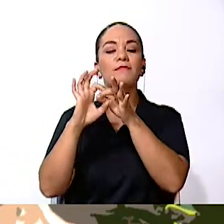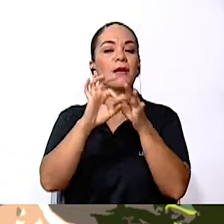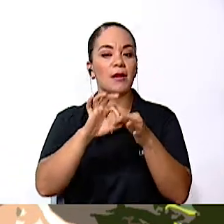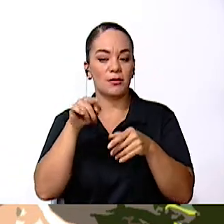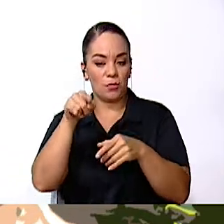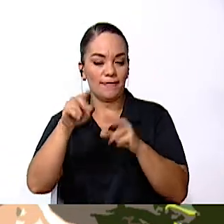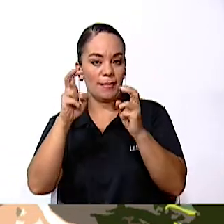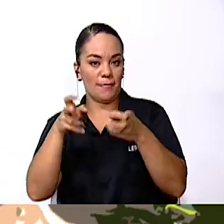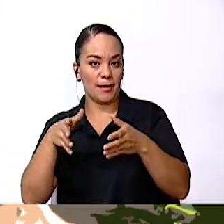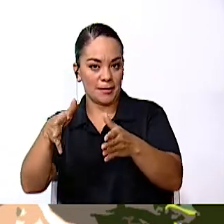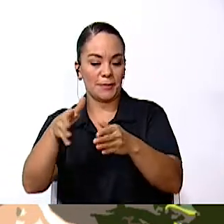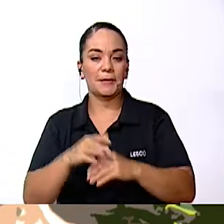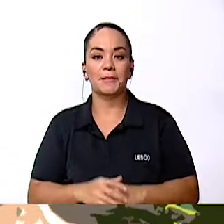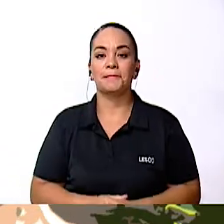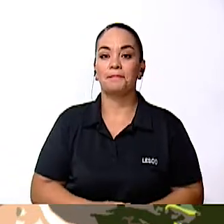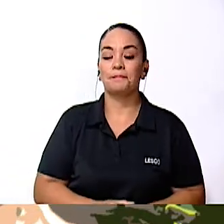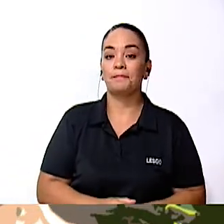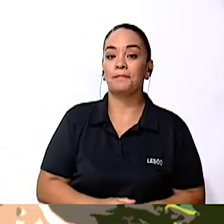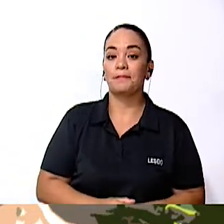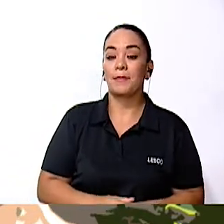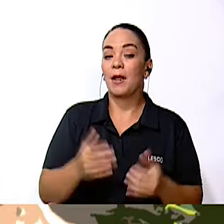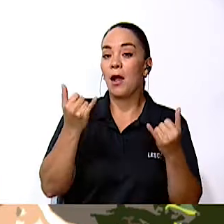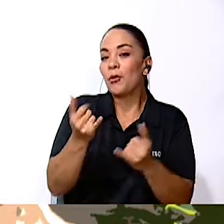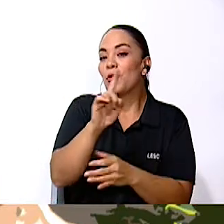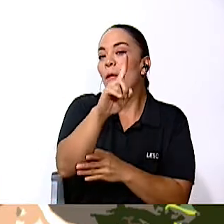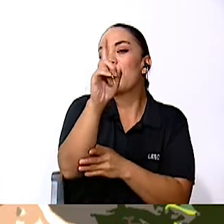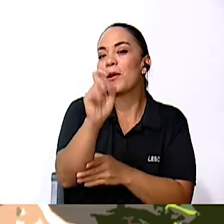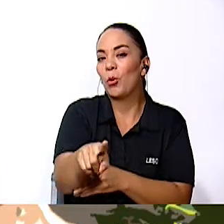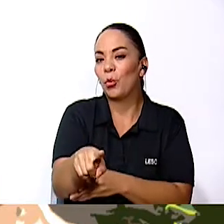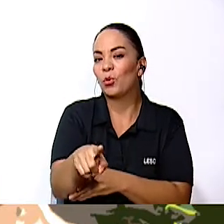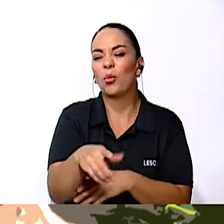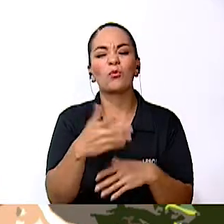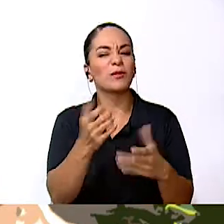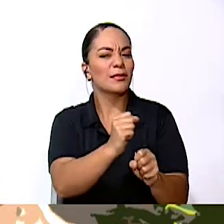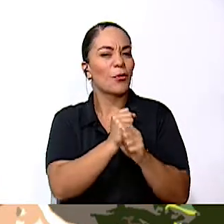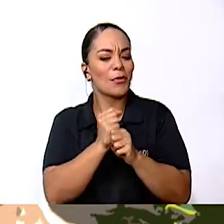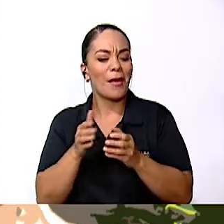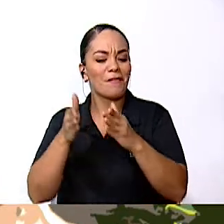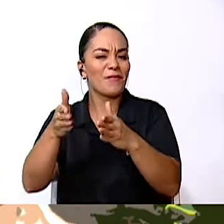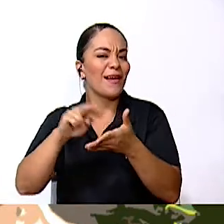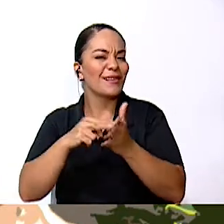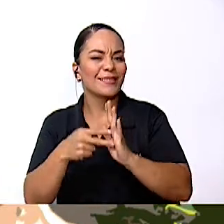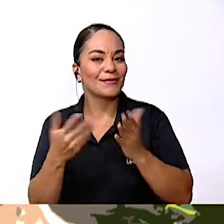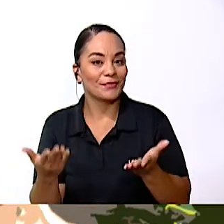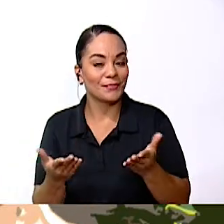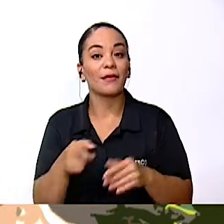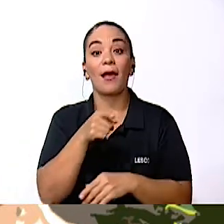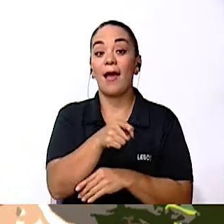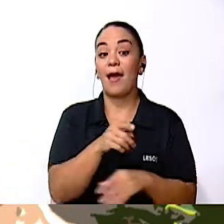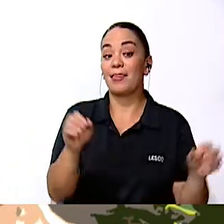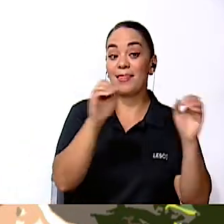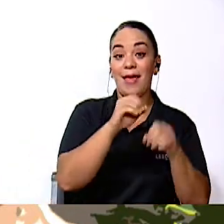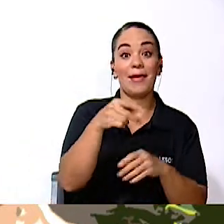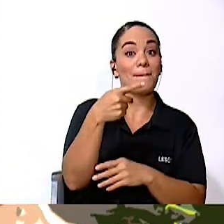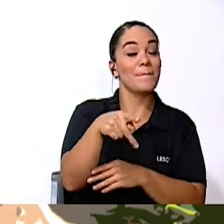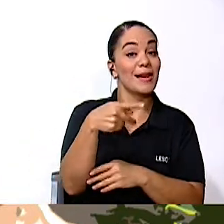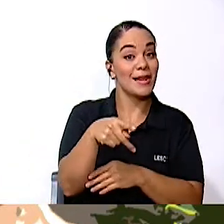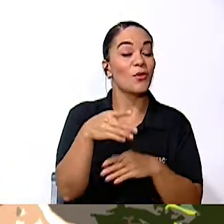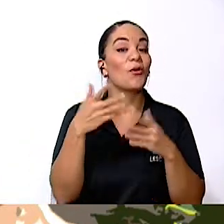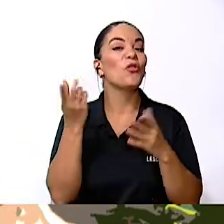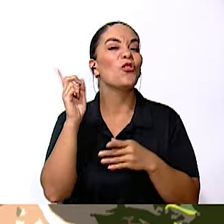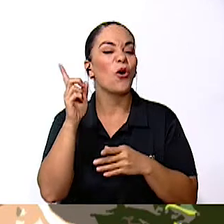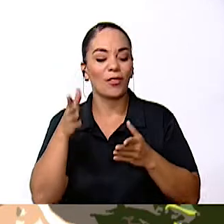ver con eso. Entonces, ahora sí yo les pregunto, ¿qué es seguridad vial? Ah, muy bien, la ausencia de peligro en las vías